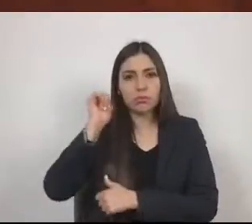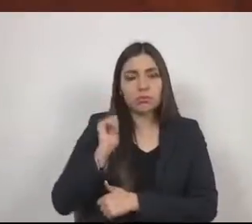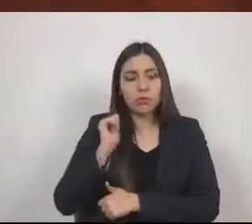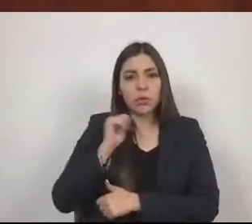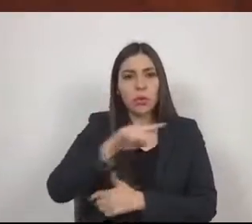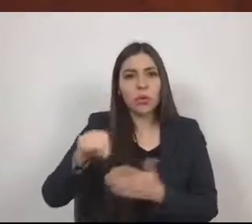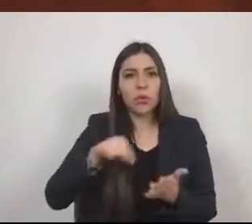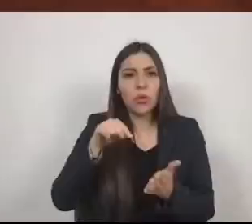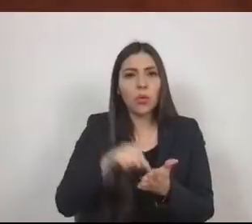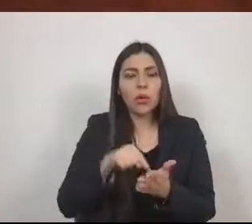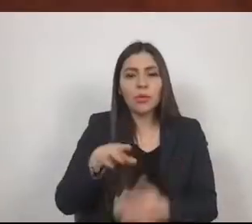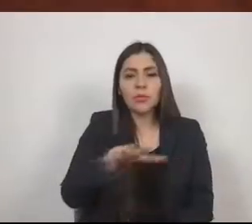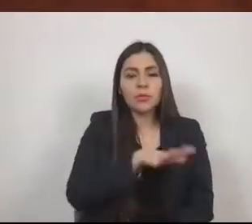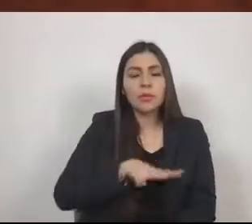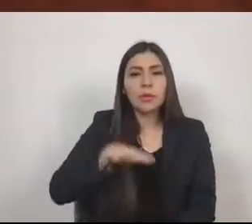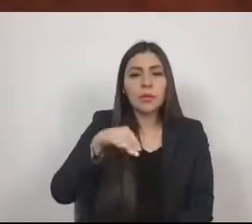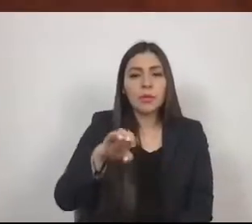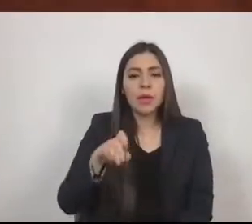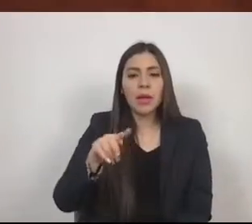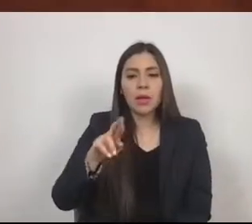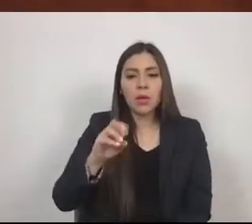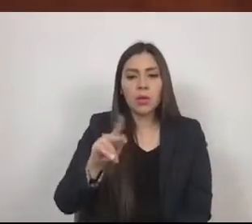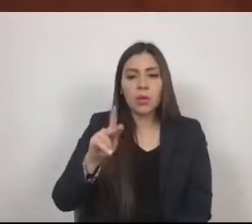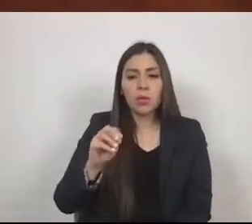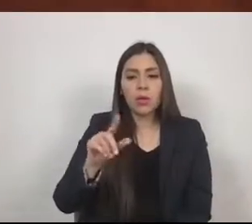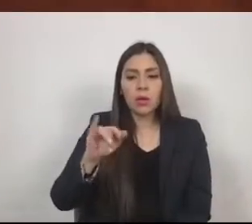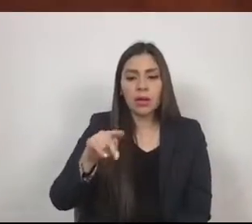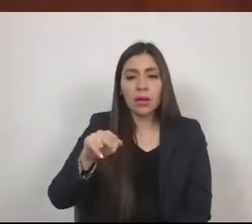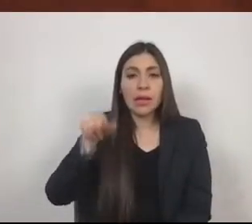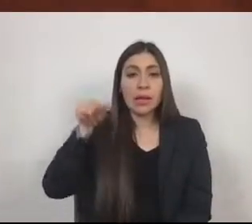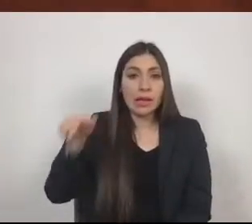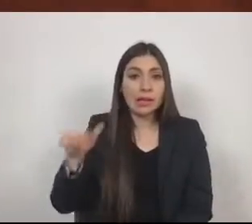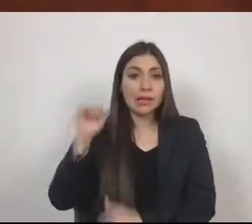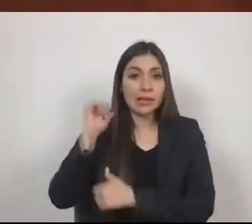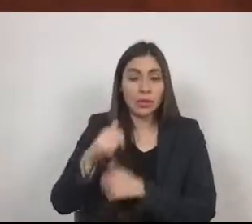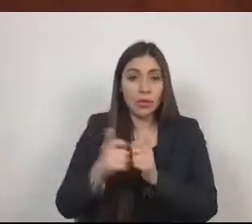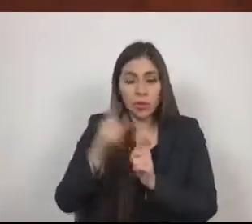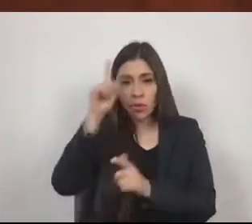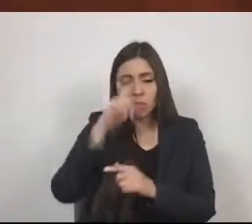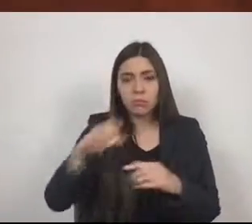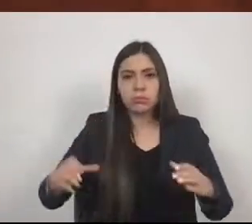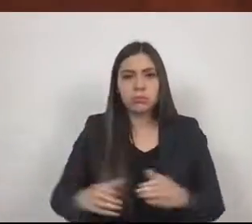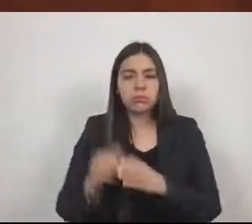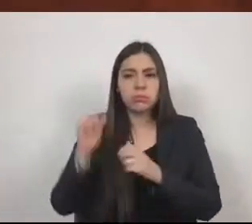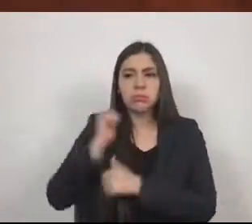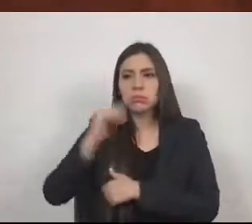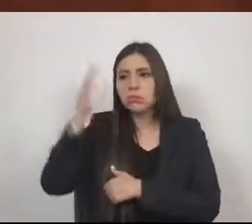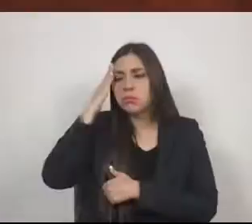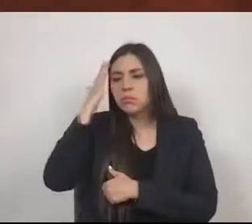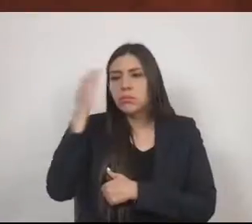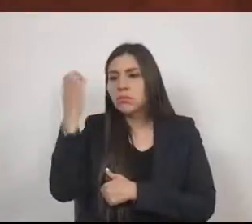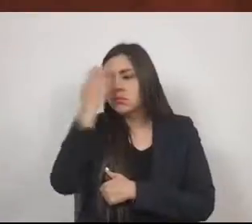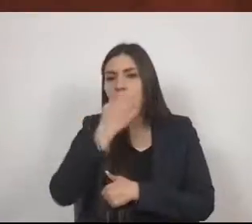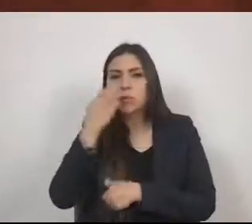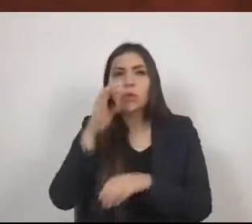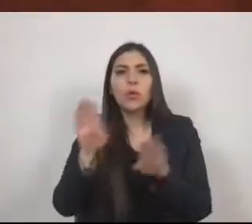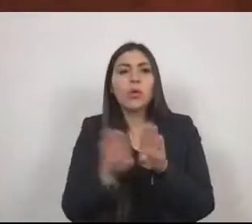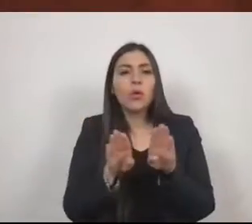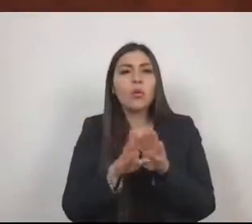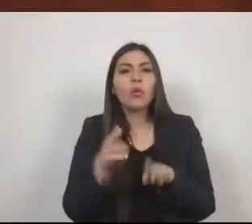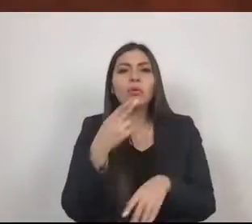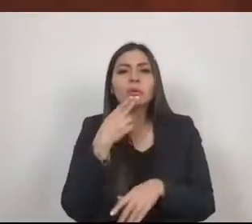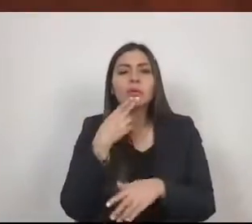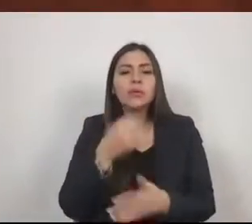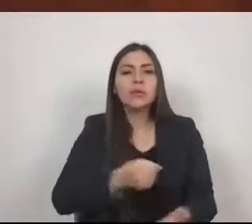Este consejo será el ente rector y definirá las políticas y acciones de aplicación del fondo a partir de